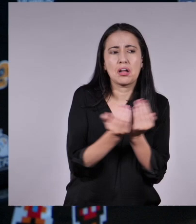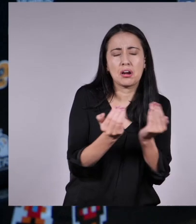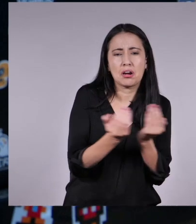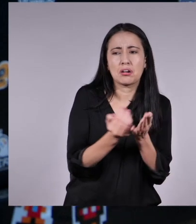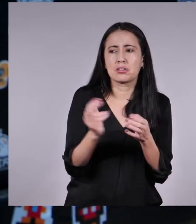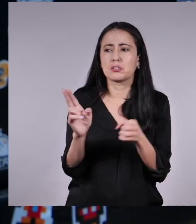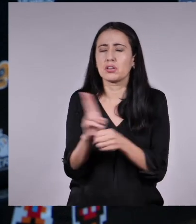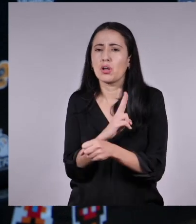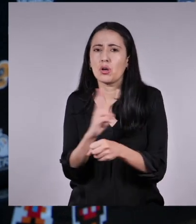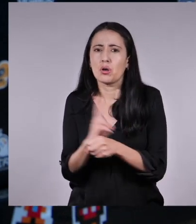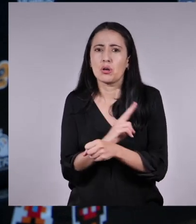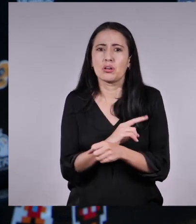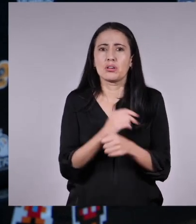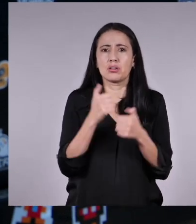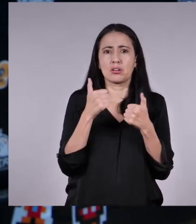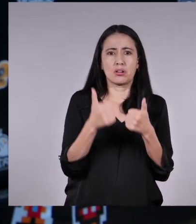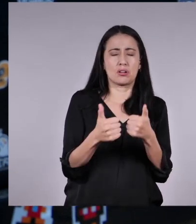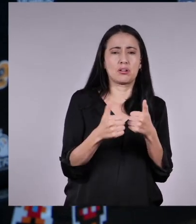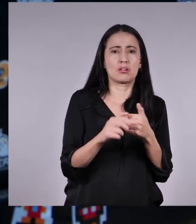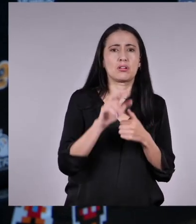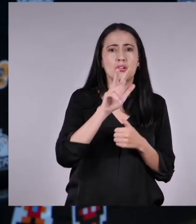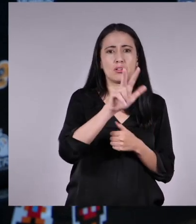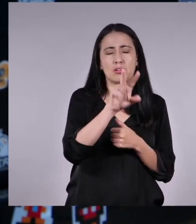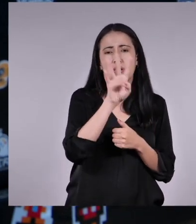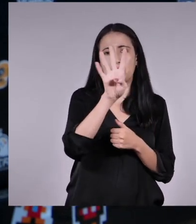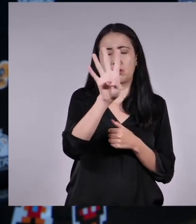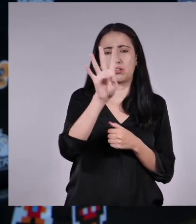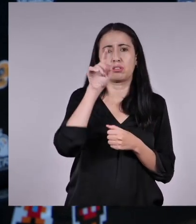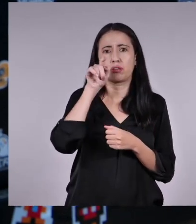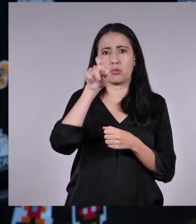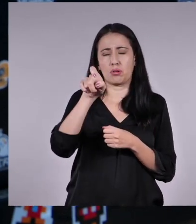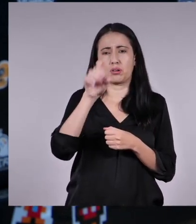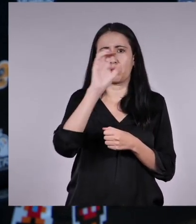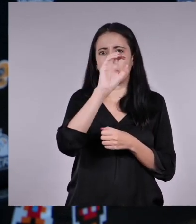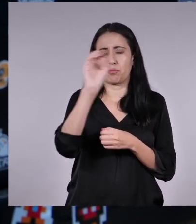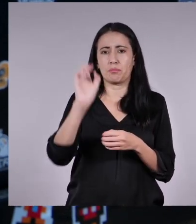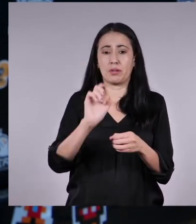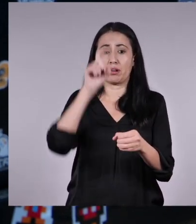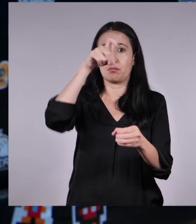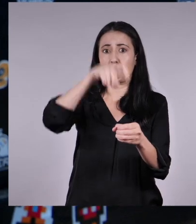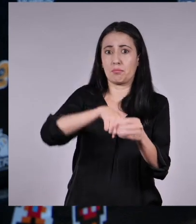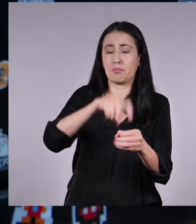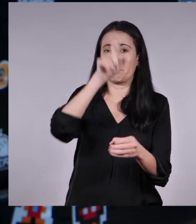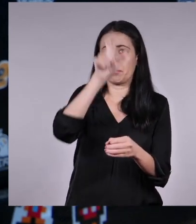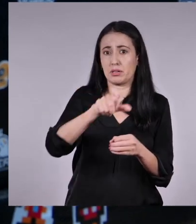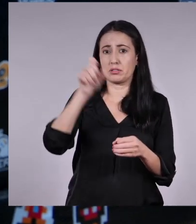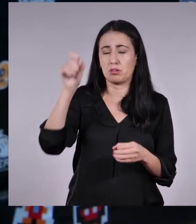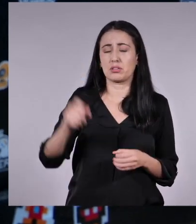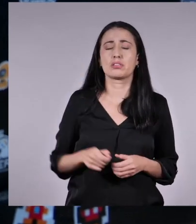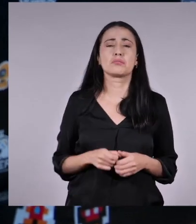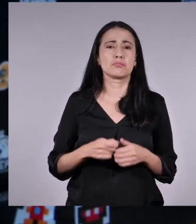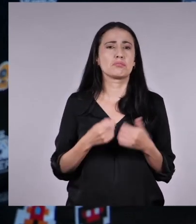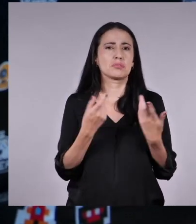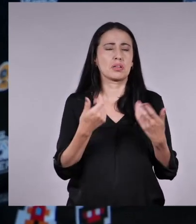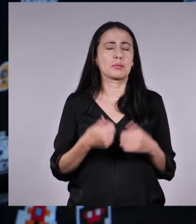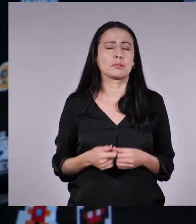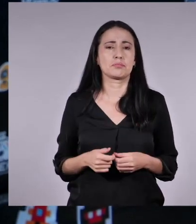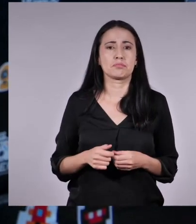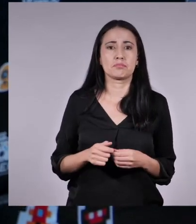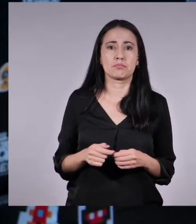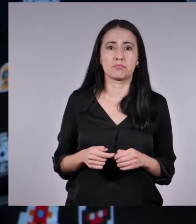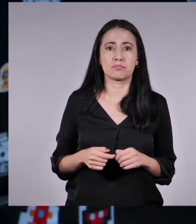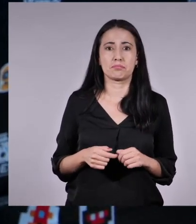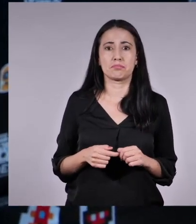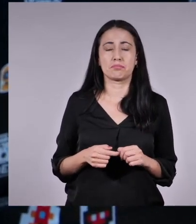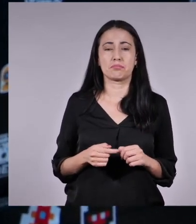y sustentabilidad. Y tiene 34 mil suscriptores. O sea, no está mal. Por favor. Mmm. No